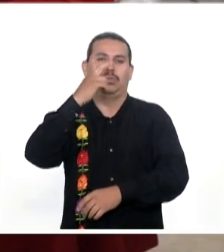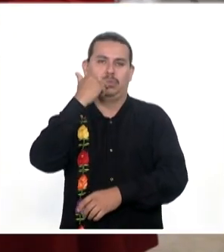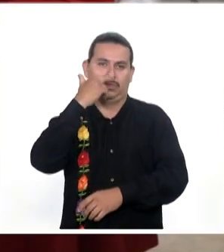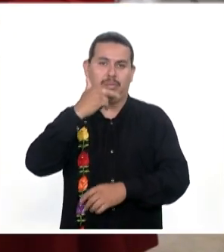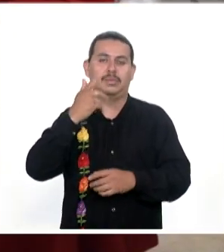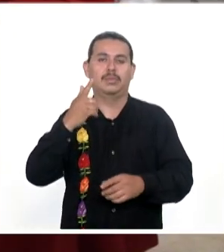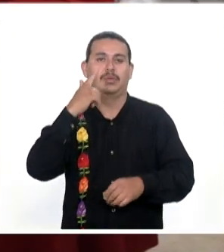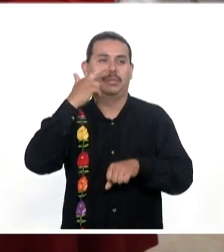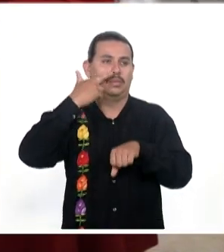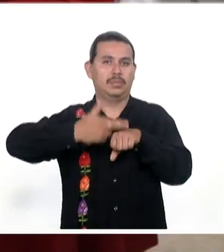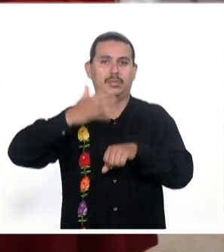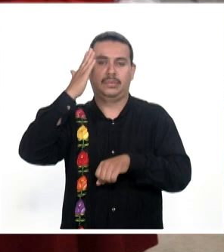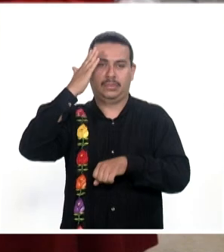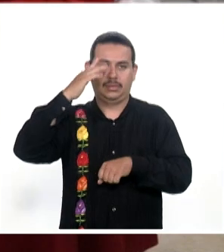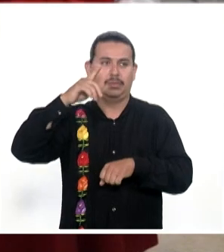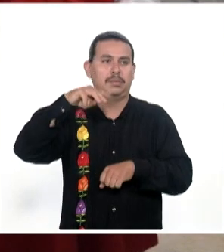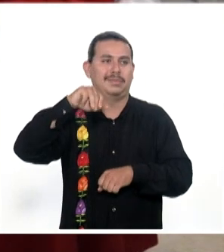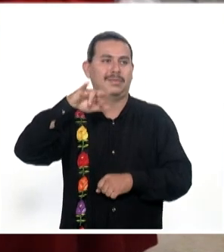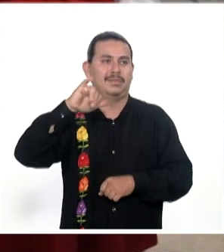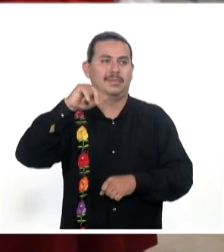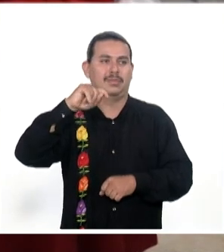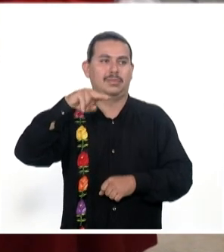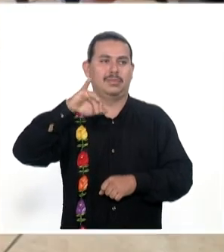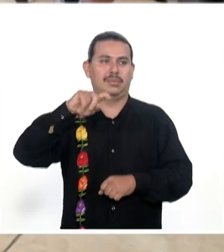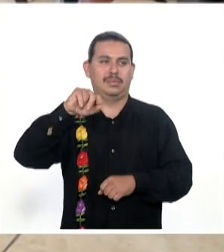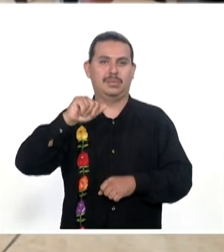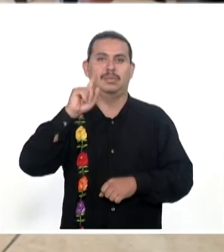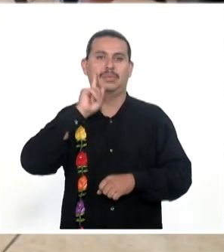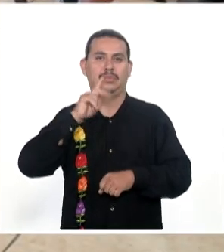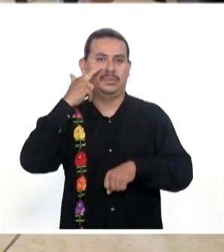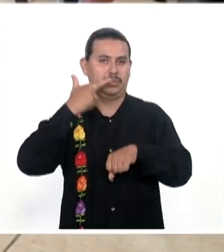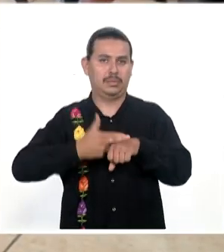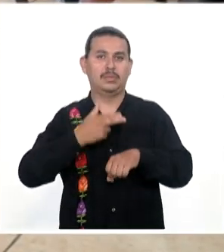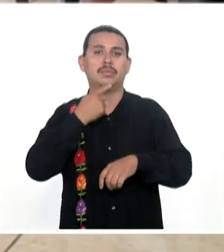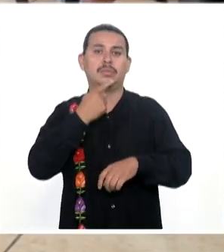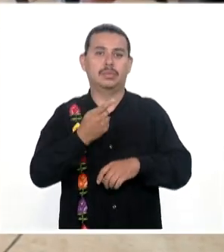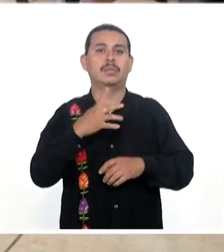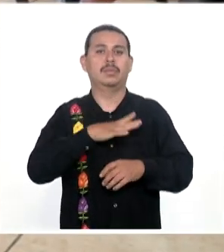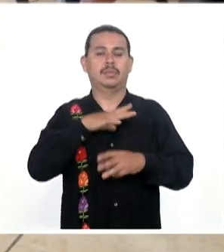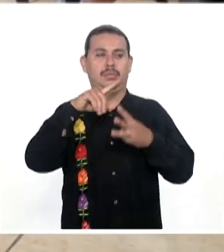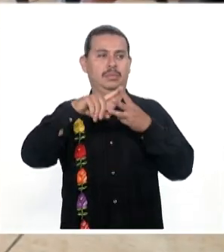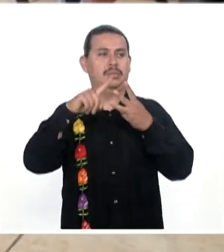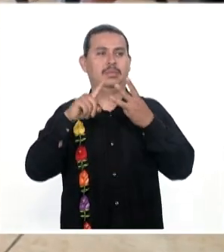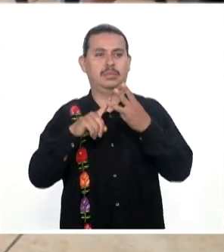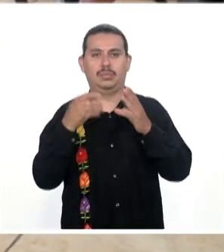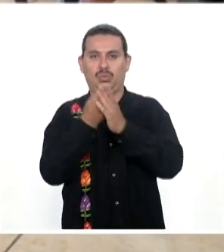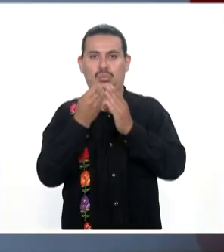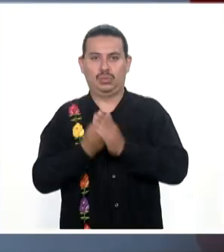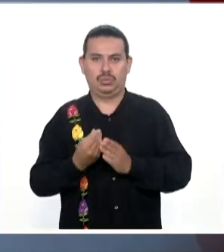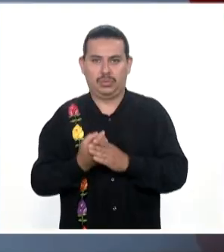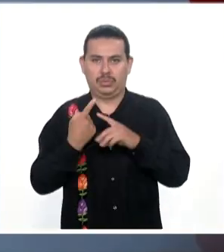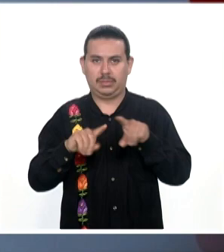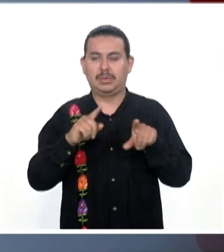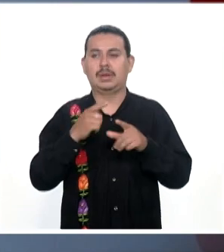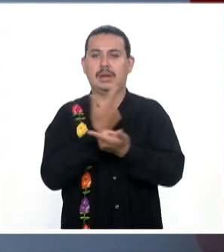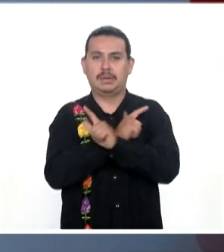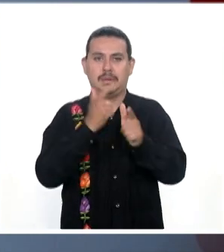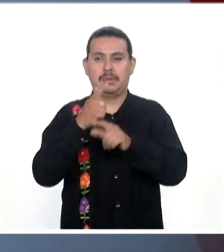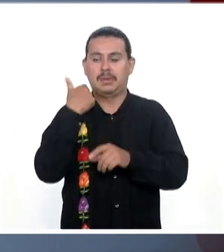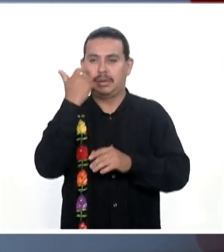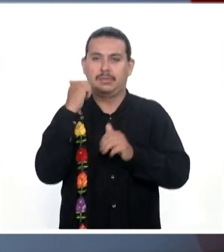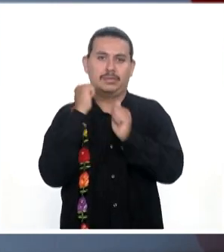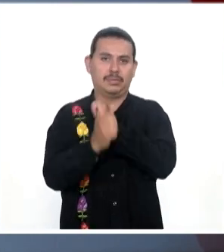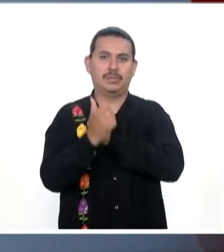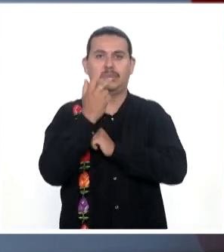La delegada De esta institución María Antonieta Velázquez Chagoya Comentó Que habrán Tres categorías Libres Para